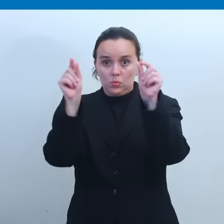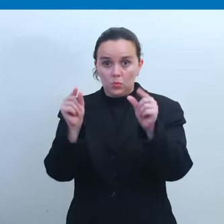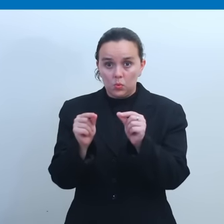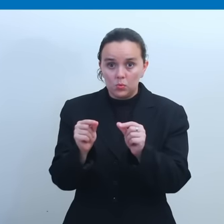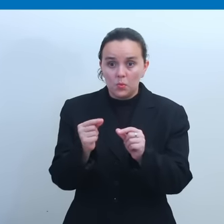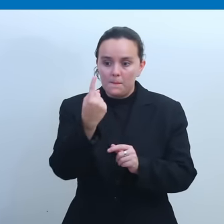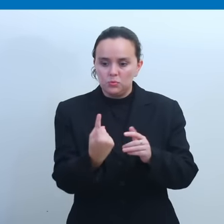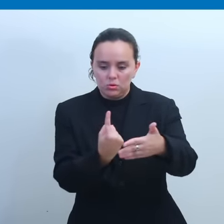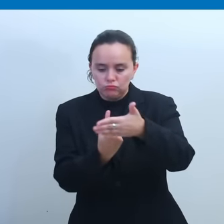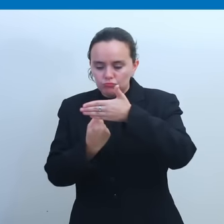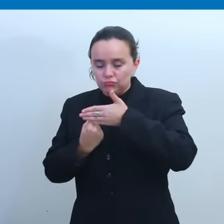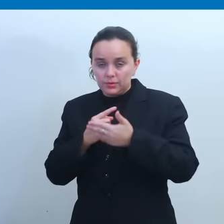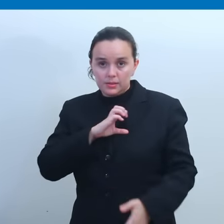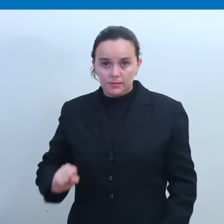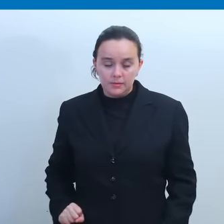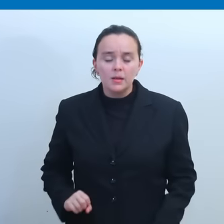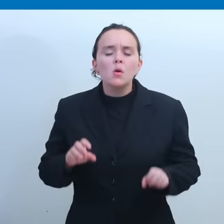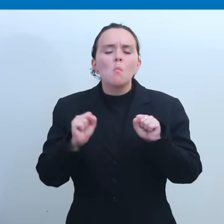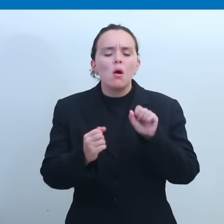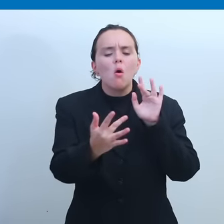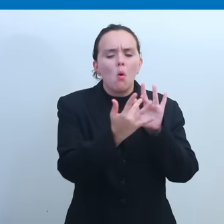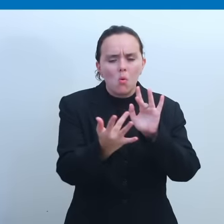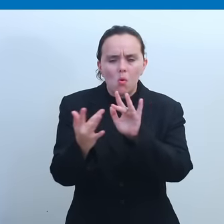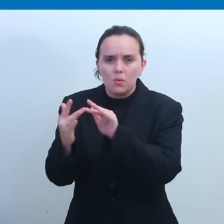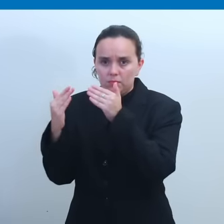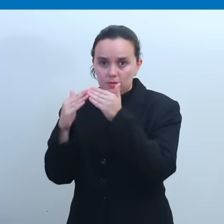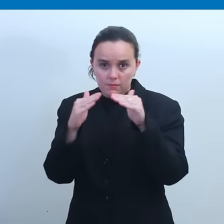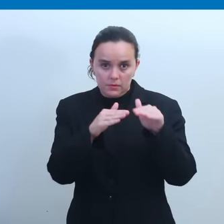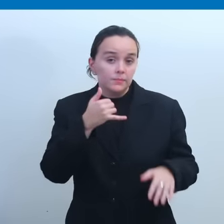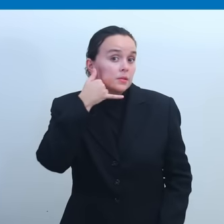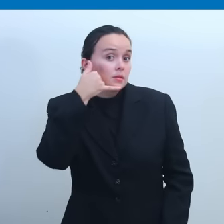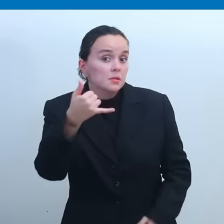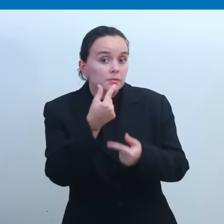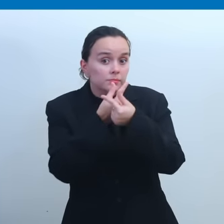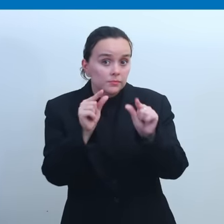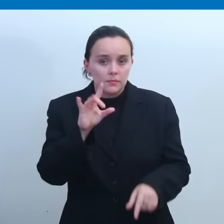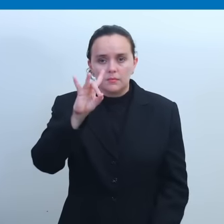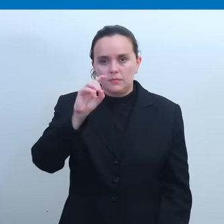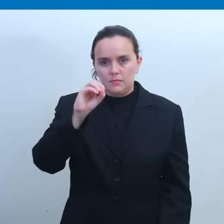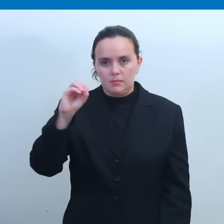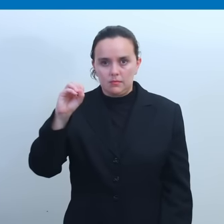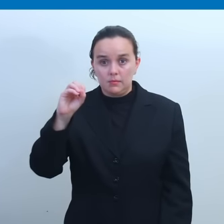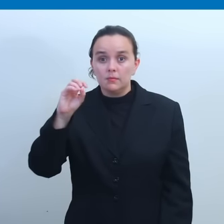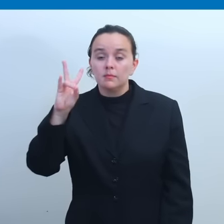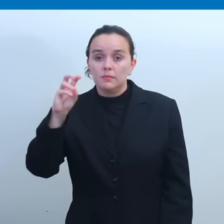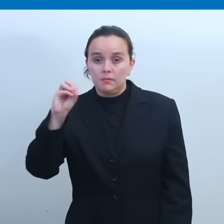Salvador. Hay diversas formas de comunicarse con ACNUR. Puedes llamar a la línea de atención gratuita 800